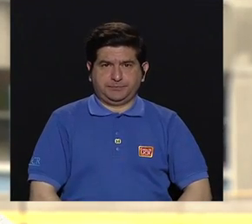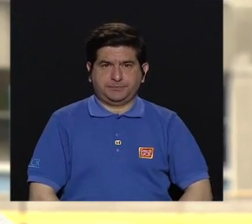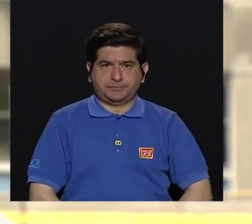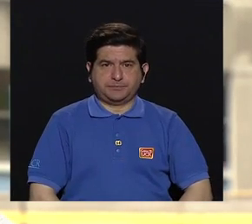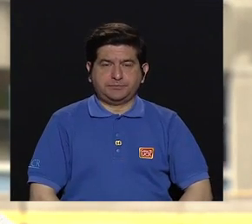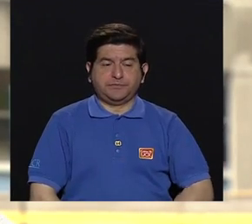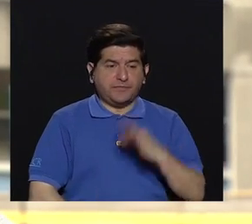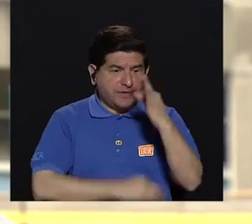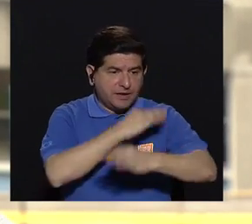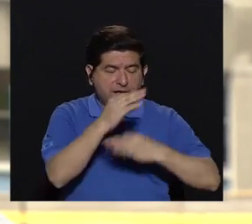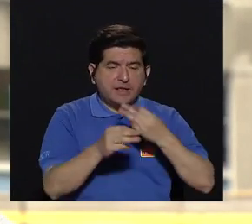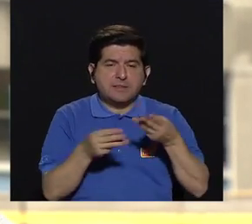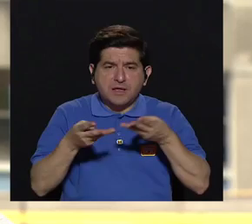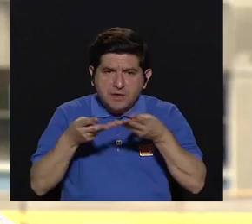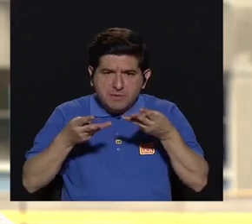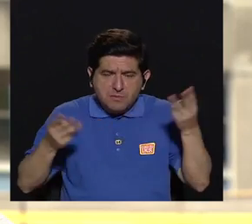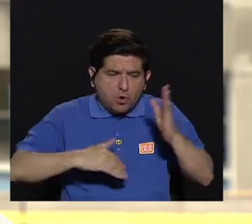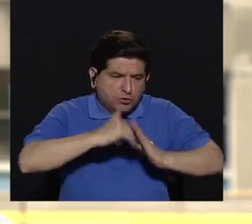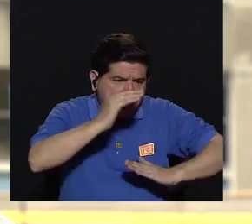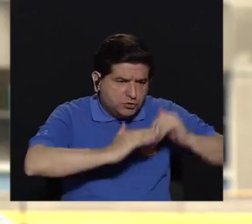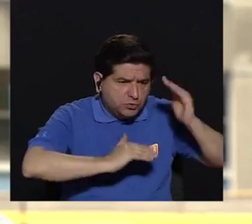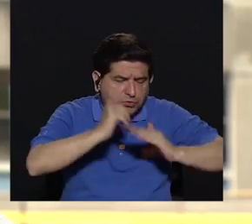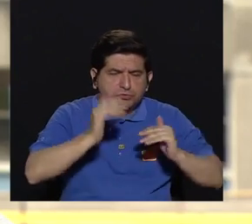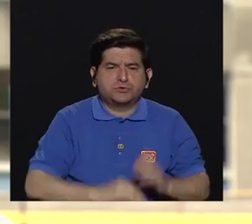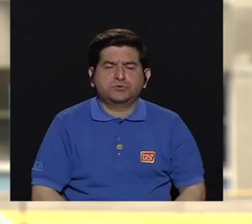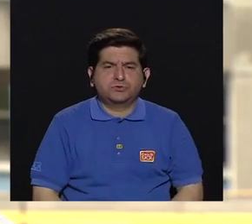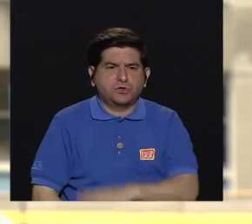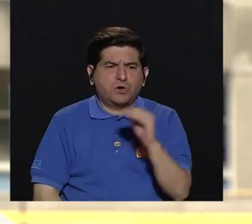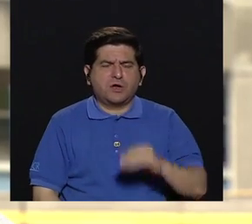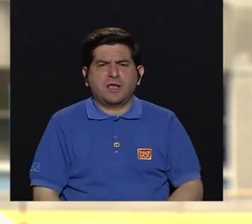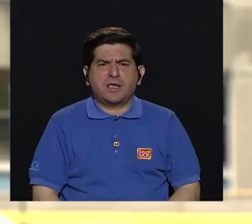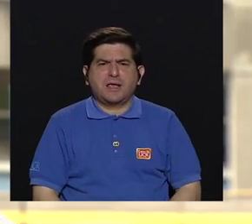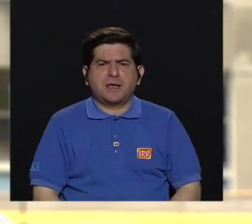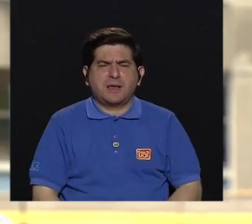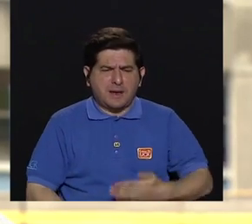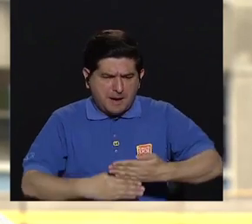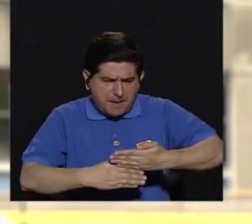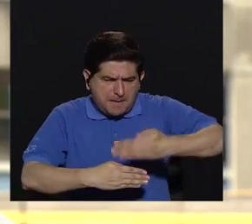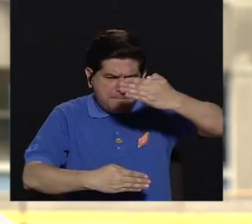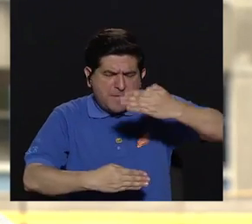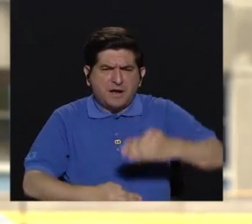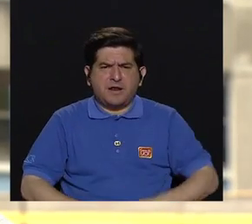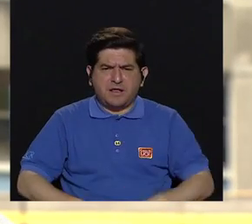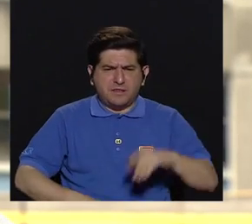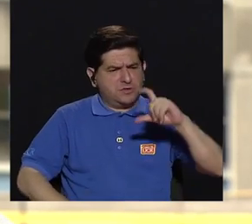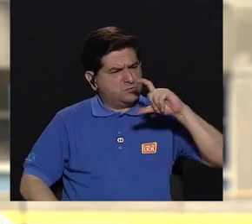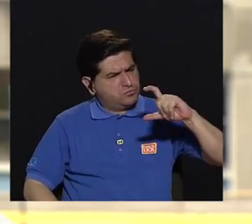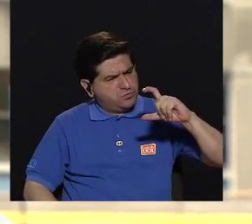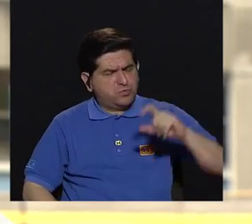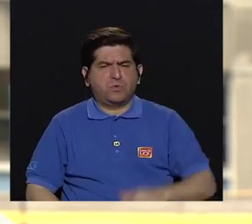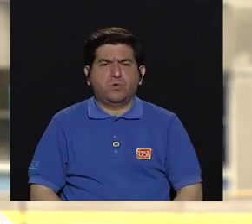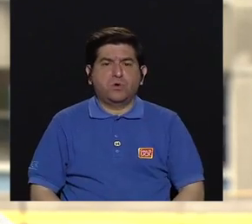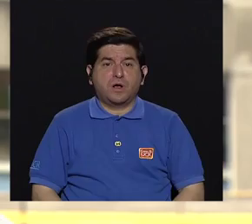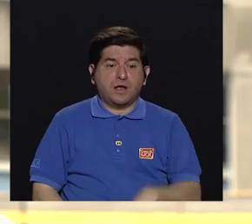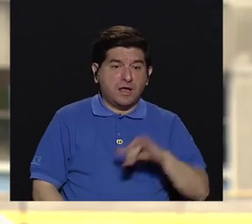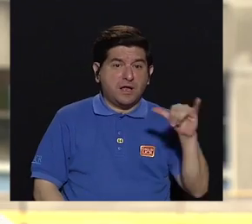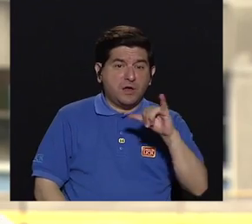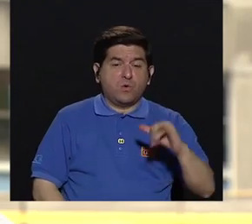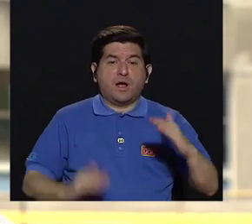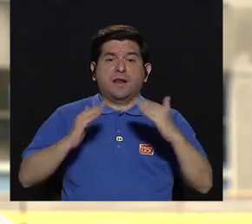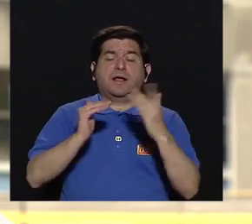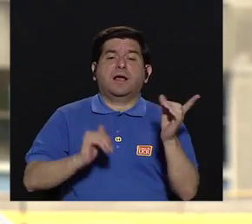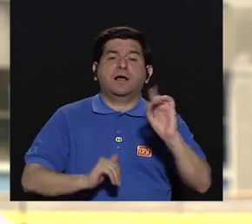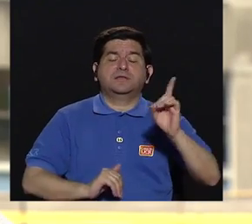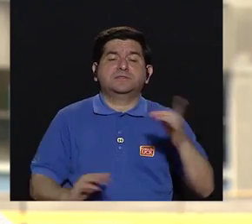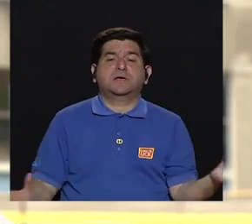el tipo de materiales de construcción, el gruesor de las paredes, la ubicación, la ubicación de la